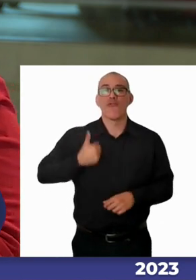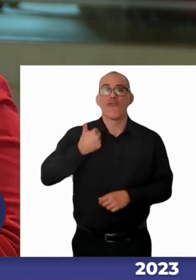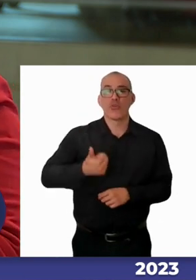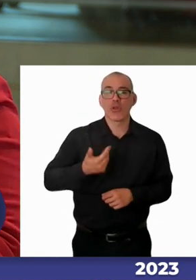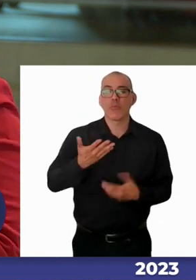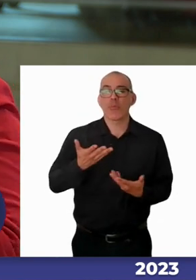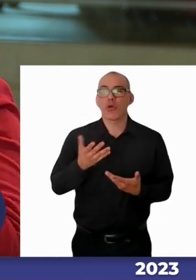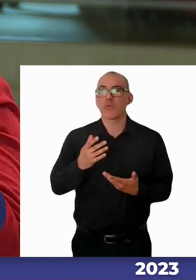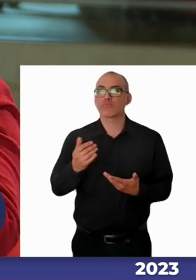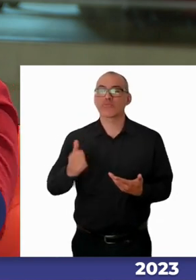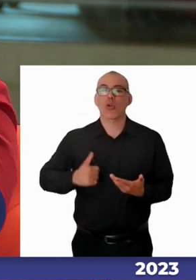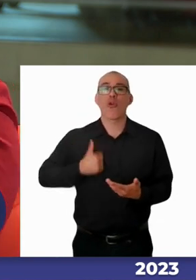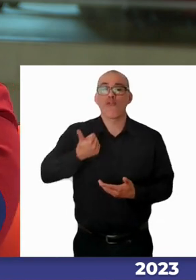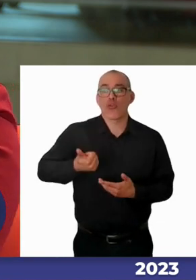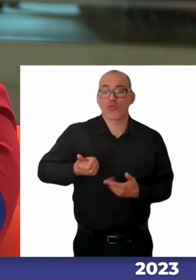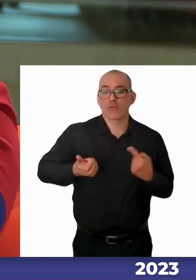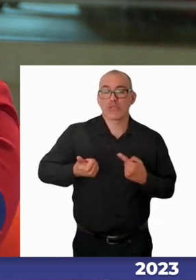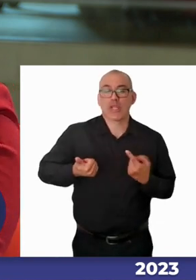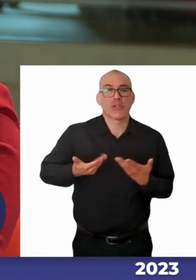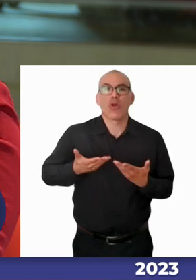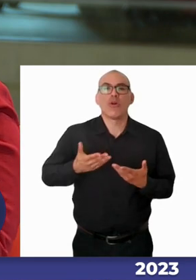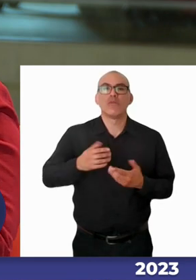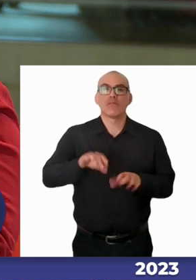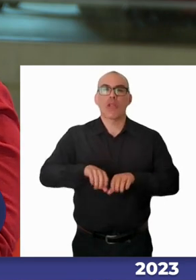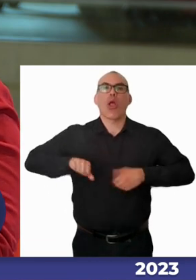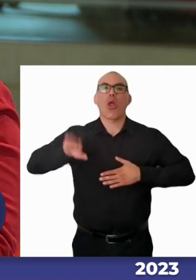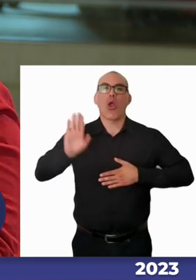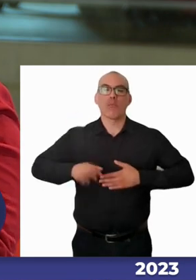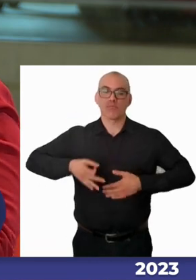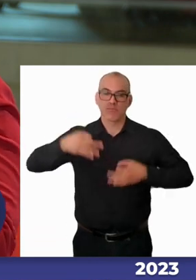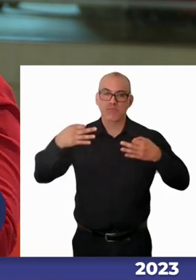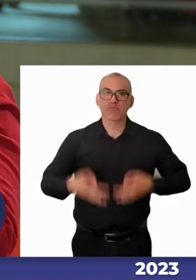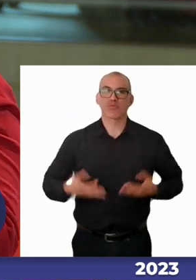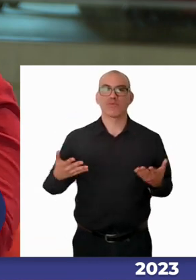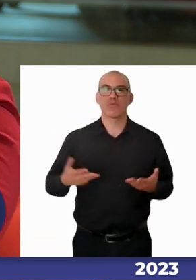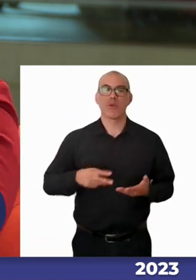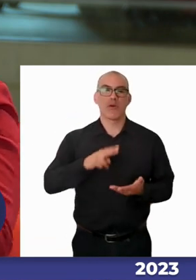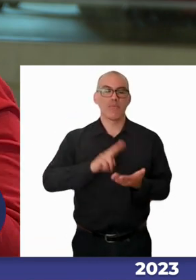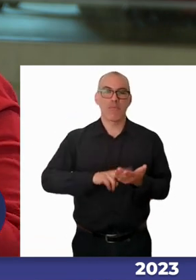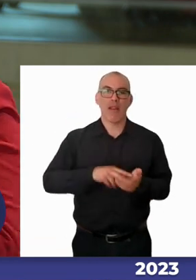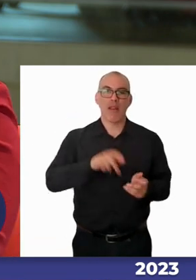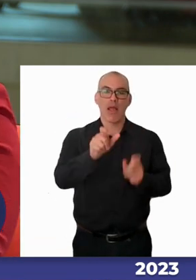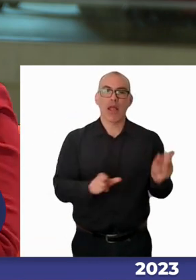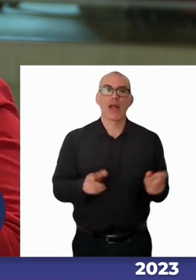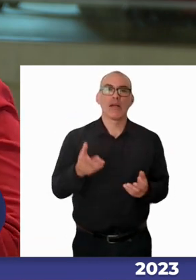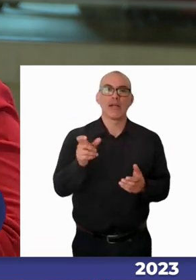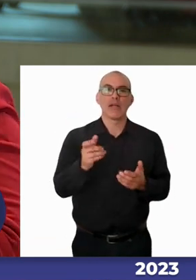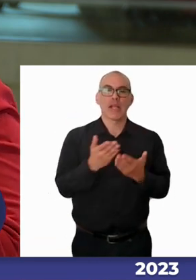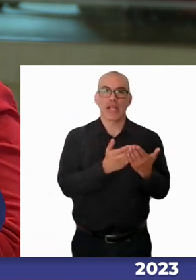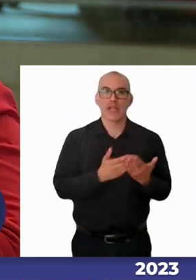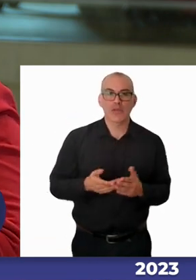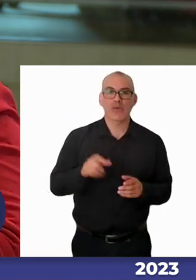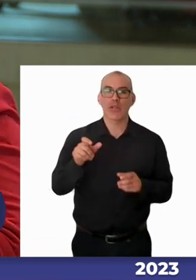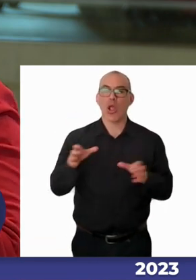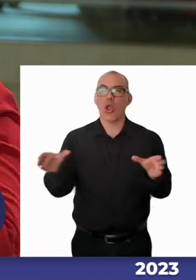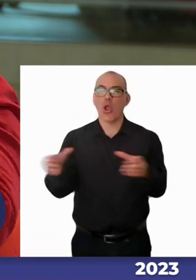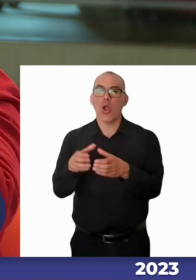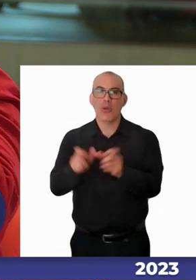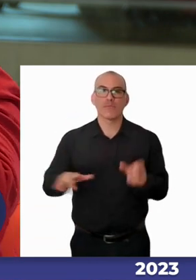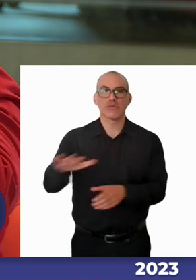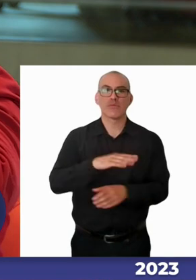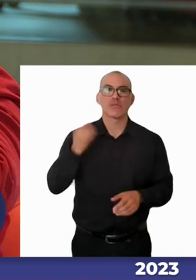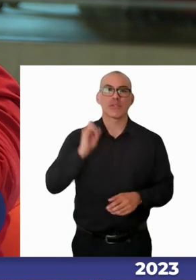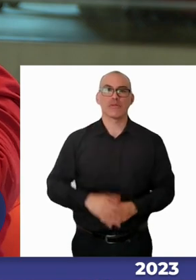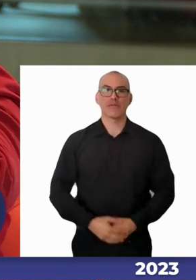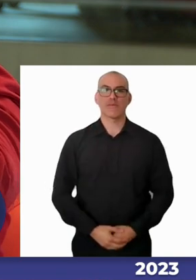la que tiene que haber debe ser un compromiso concreto con los estudiantes con la comunidad situación de discapacidad en general que